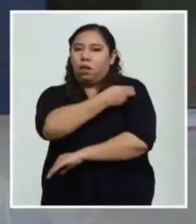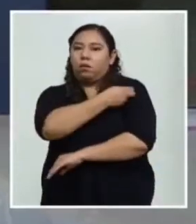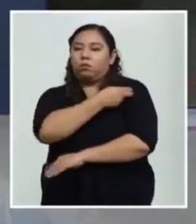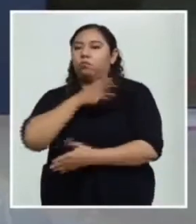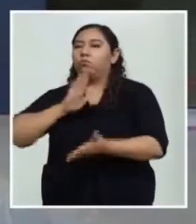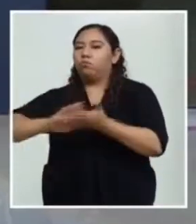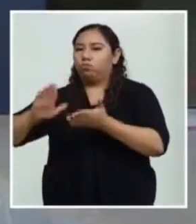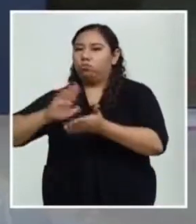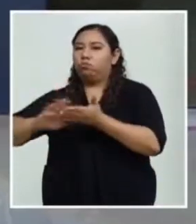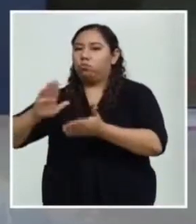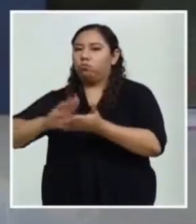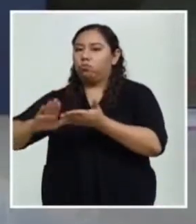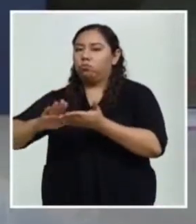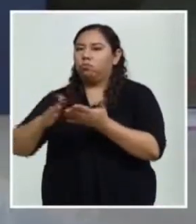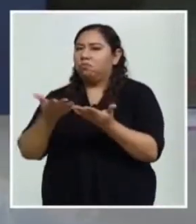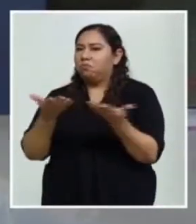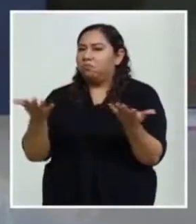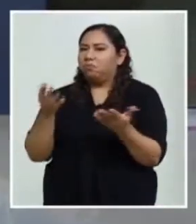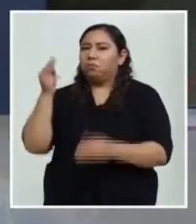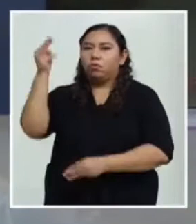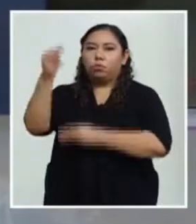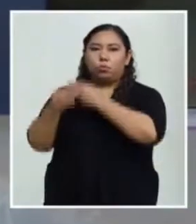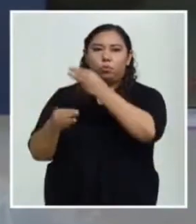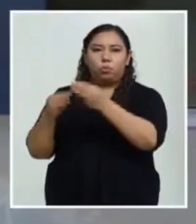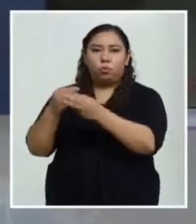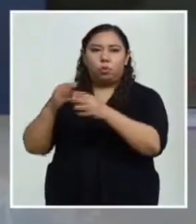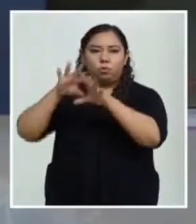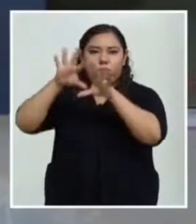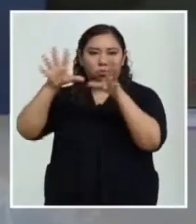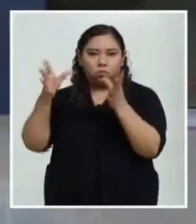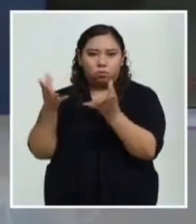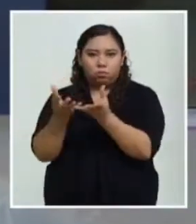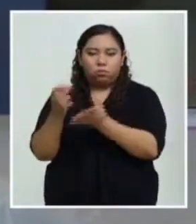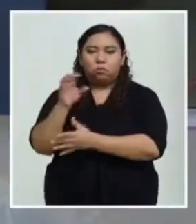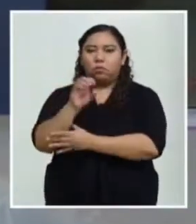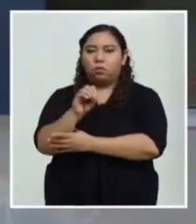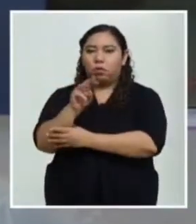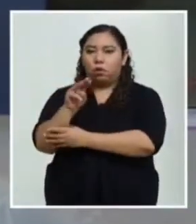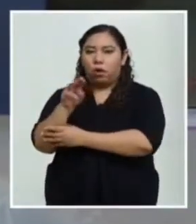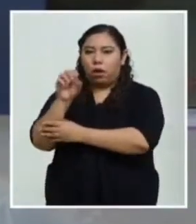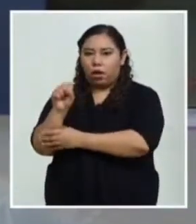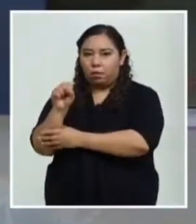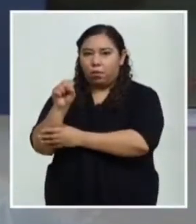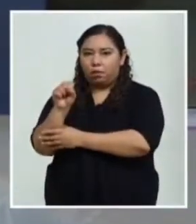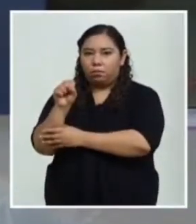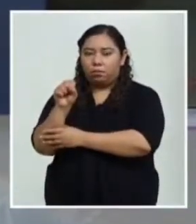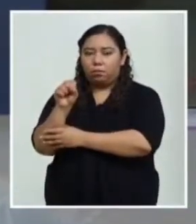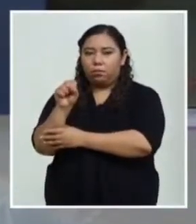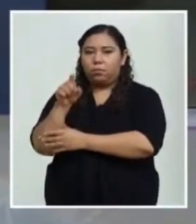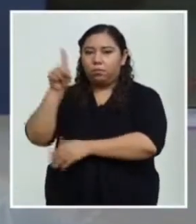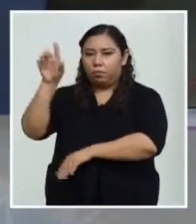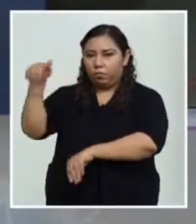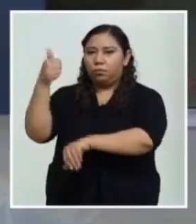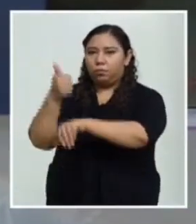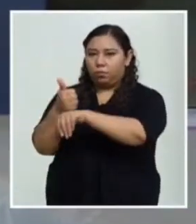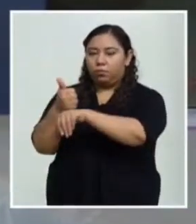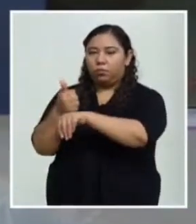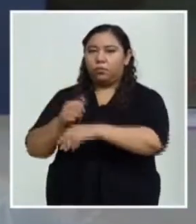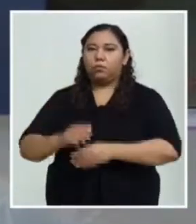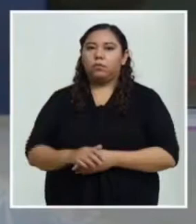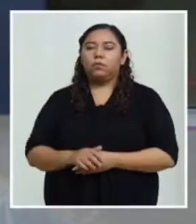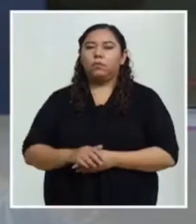través de la plataforma mundial establecida por la Organización Mundial de la Salud, la Alianza